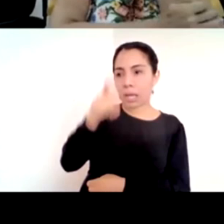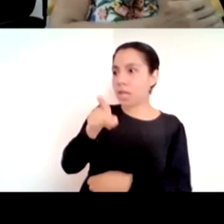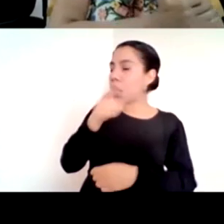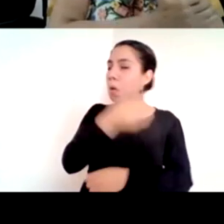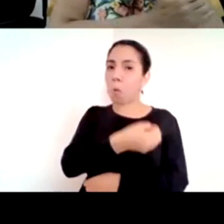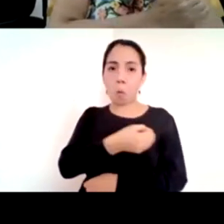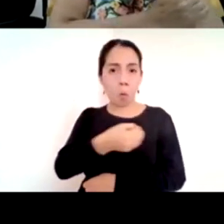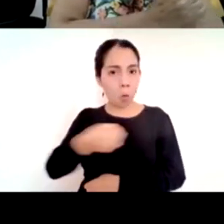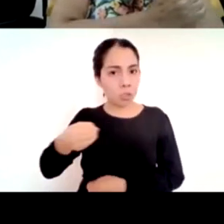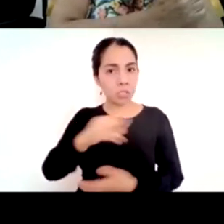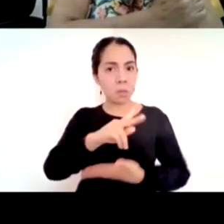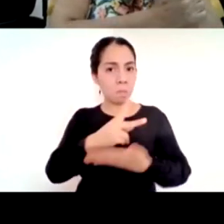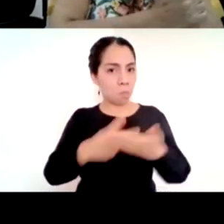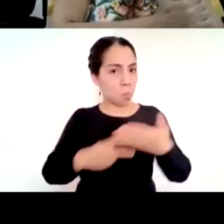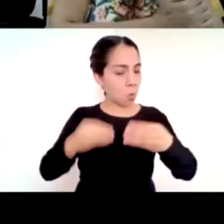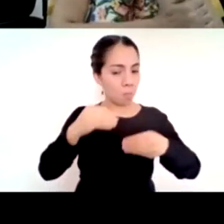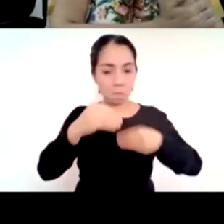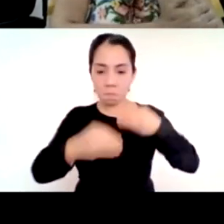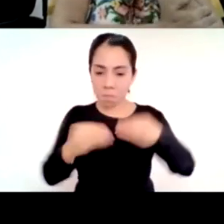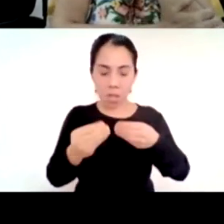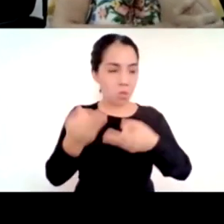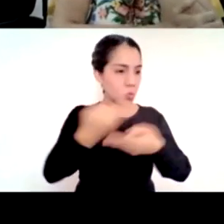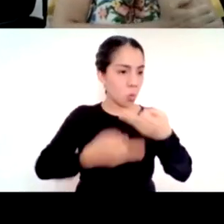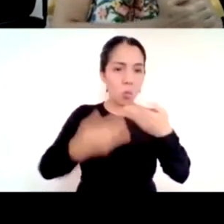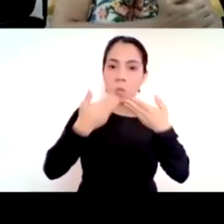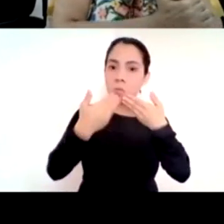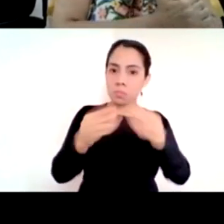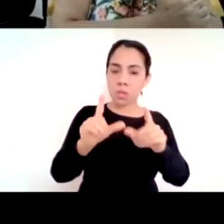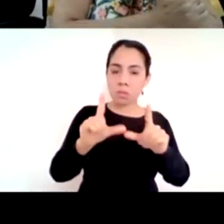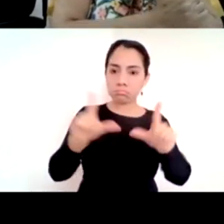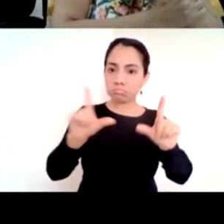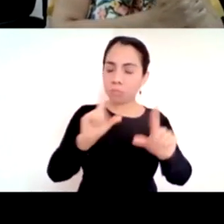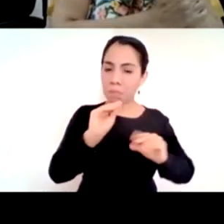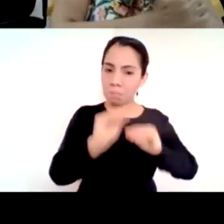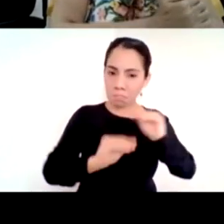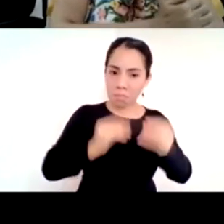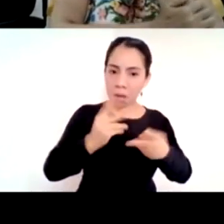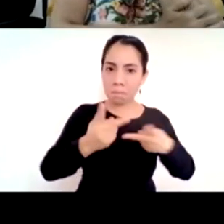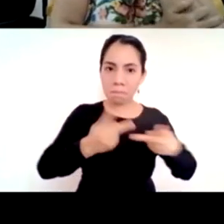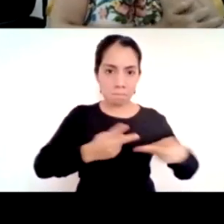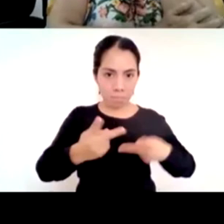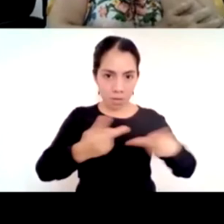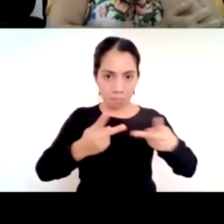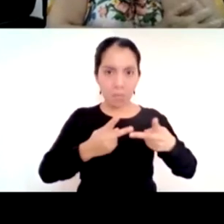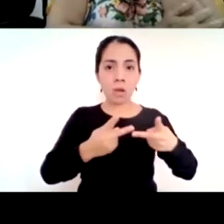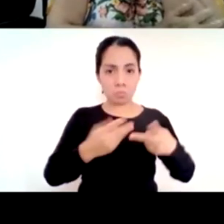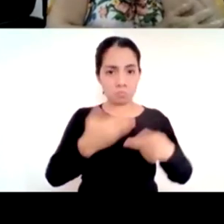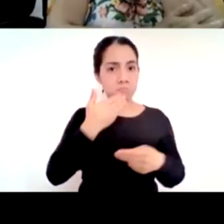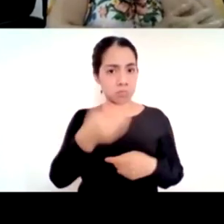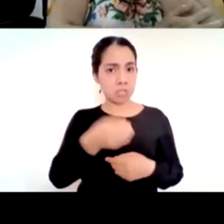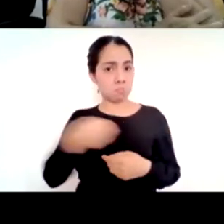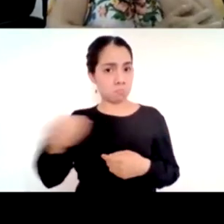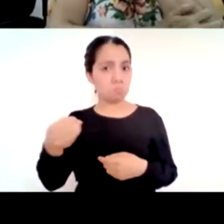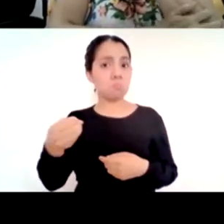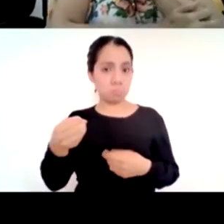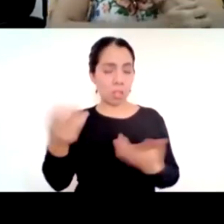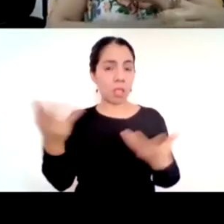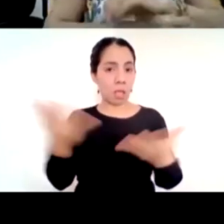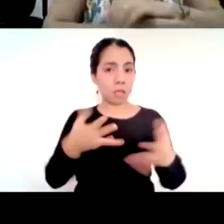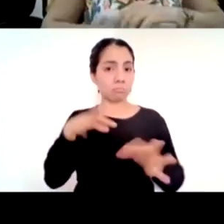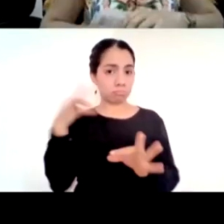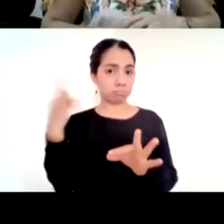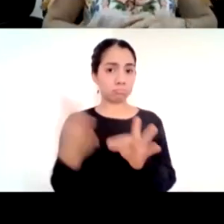que como lo han señalado ha sido muy armónico entonces hay una dirección muy clara lo segundo hay una comunidad que